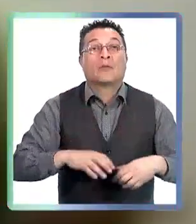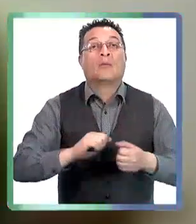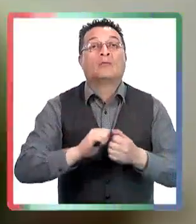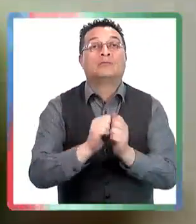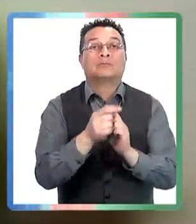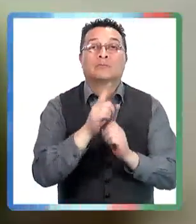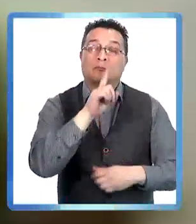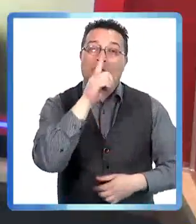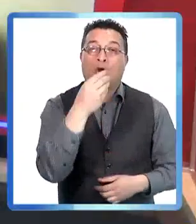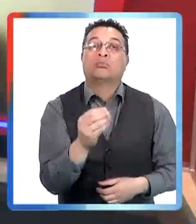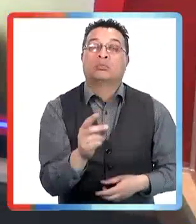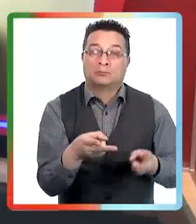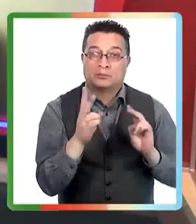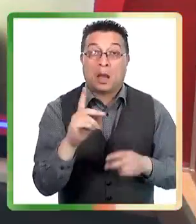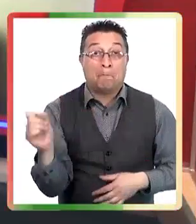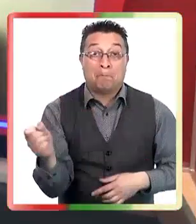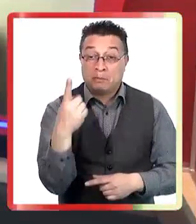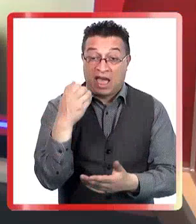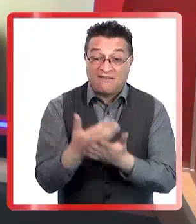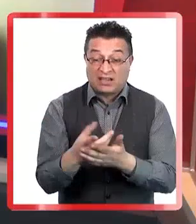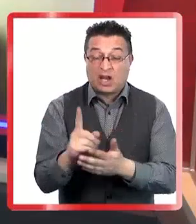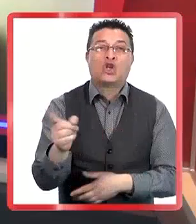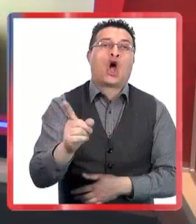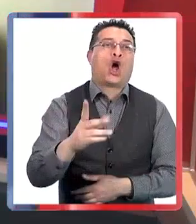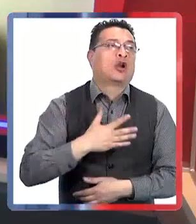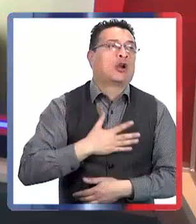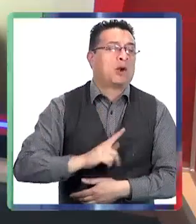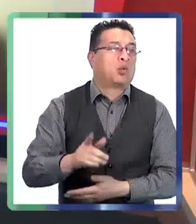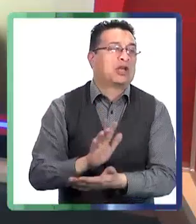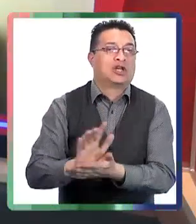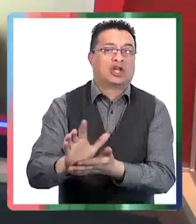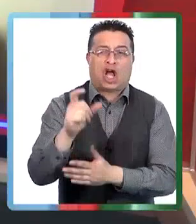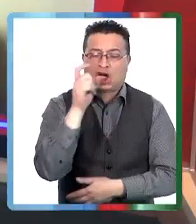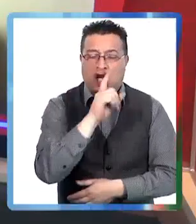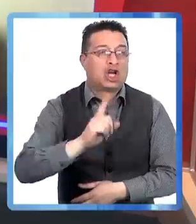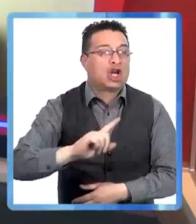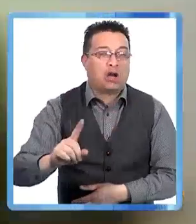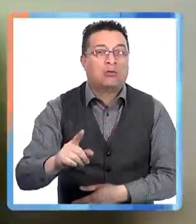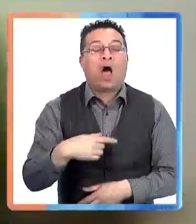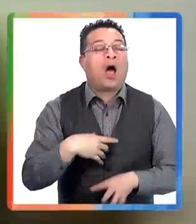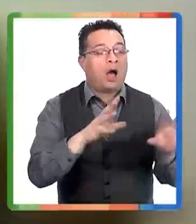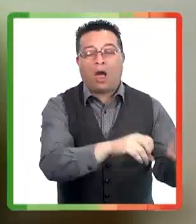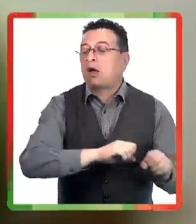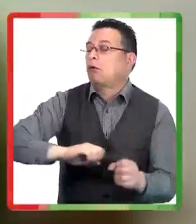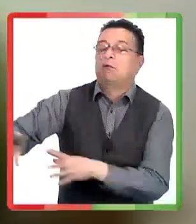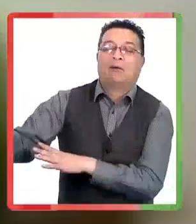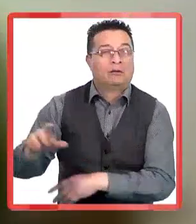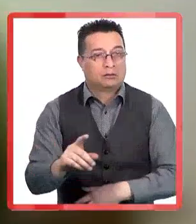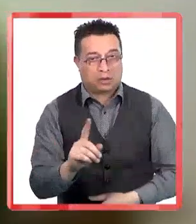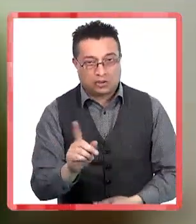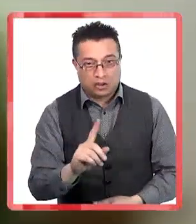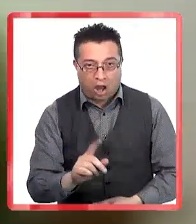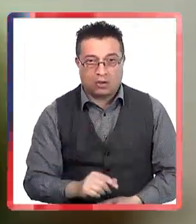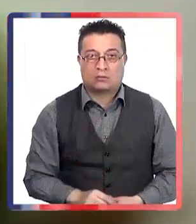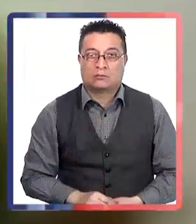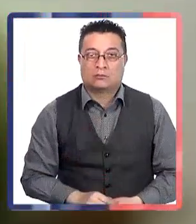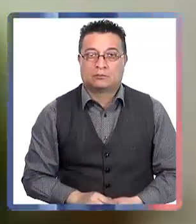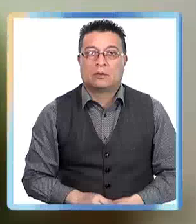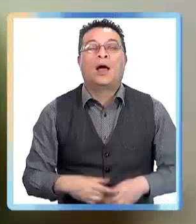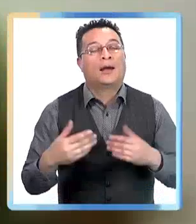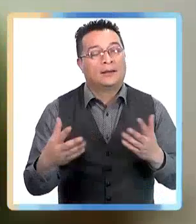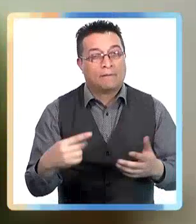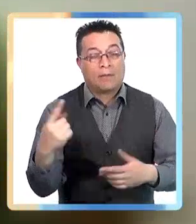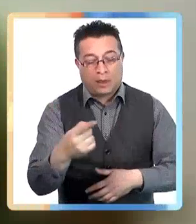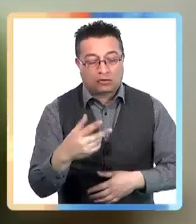acepte. Pero no a la primera vez que el niño dice, no, yo no como eso porque es rojo, lo vamos a descartar de nuestro menú. Si